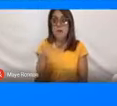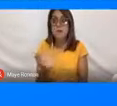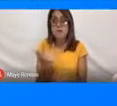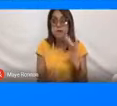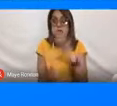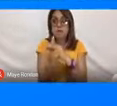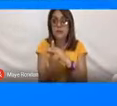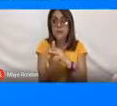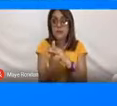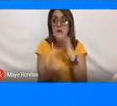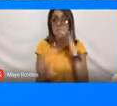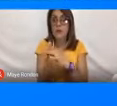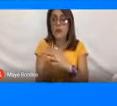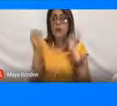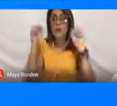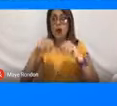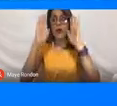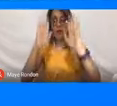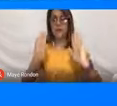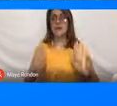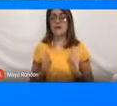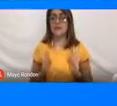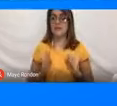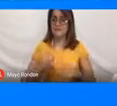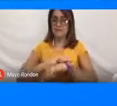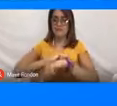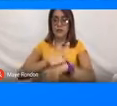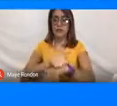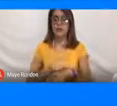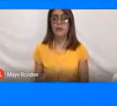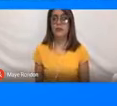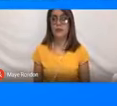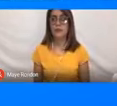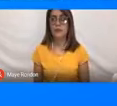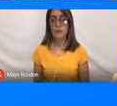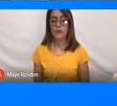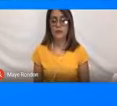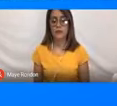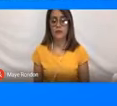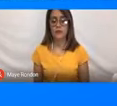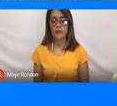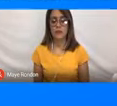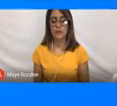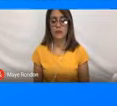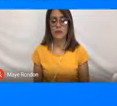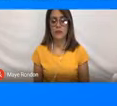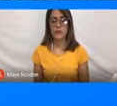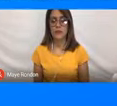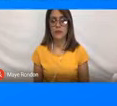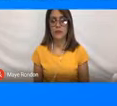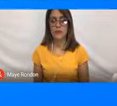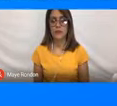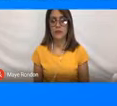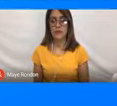emergencia puedan ser atendidos de forma inmediata. Siguiente, por favor.